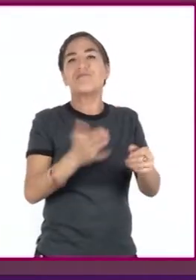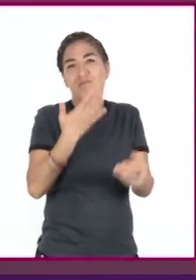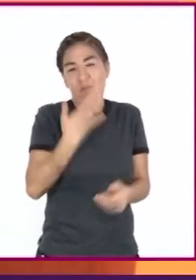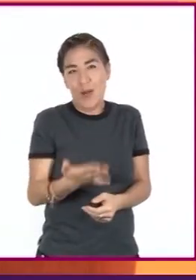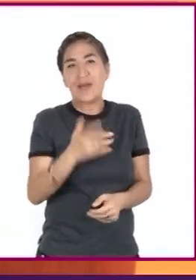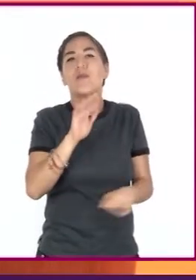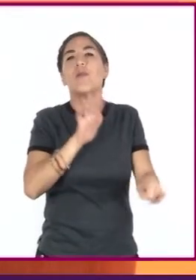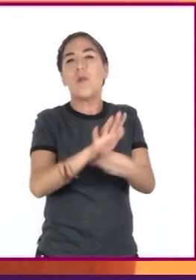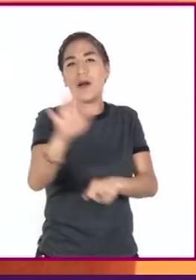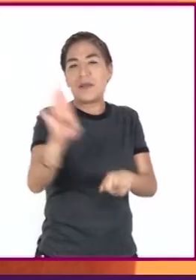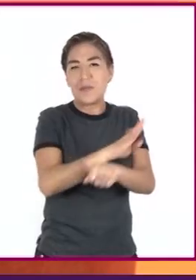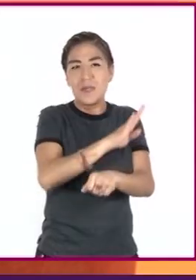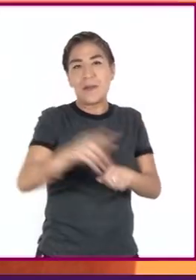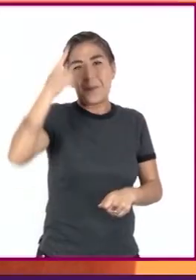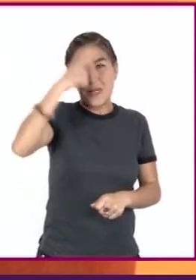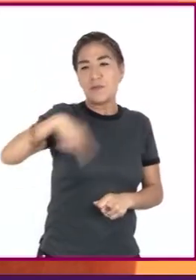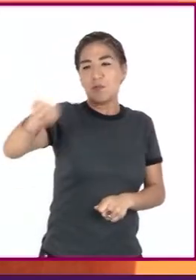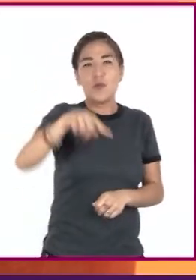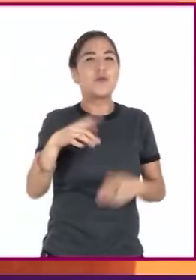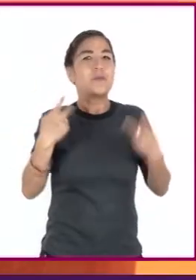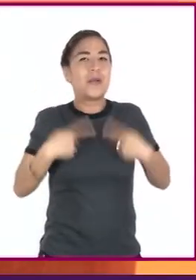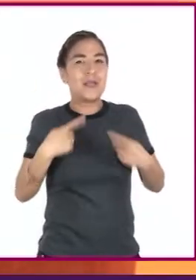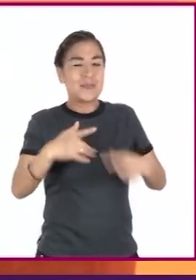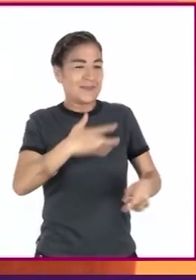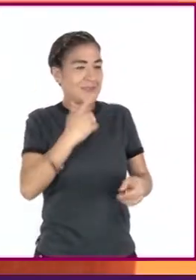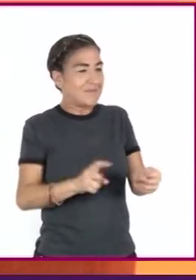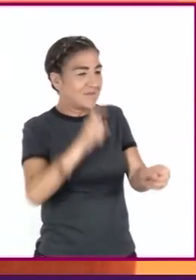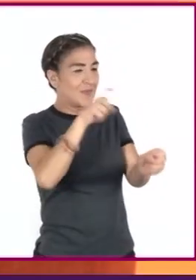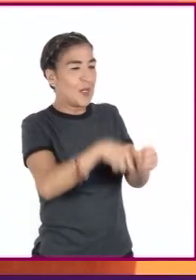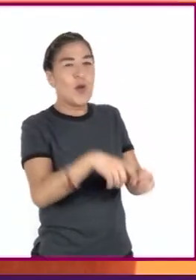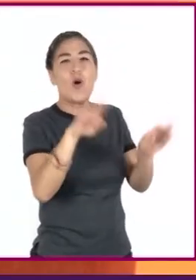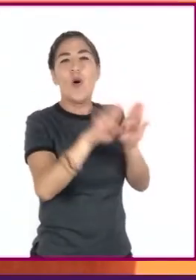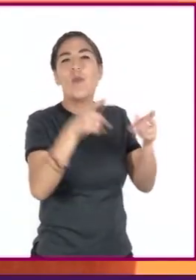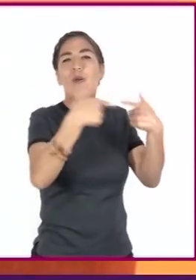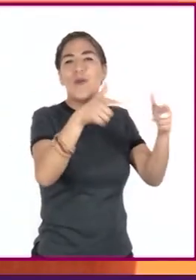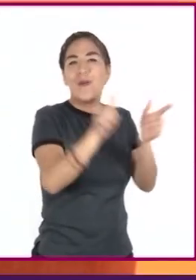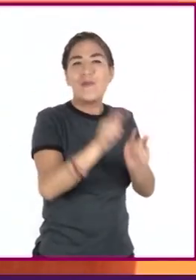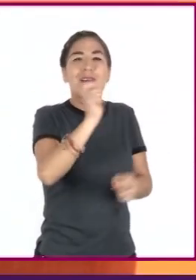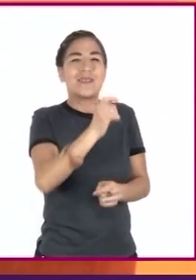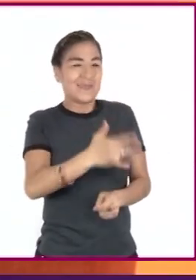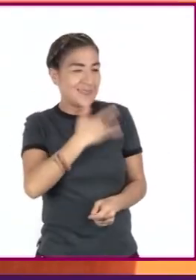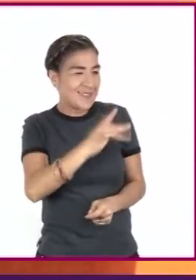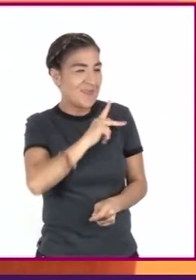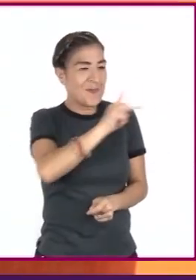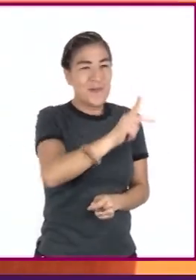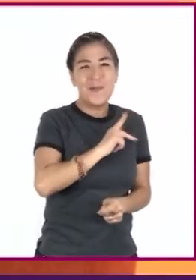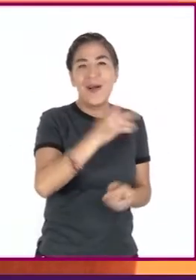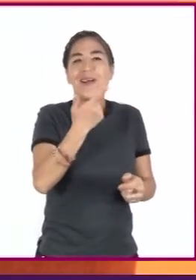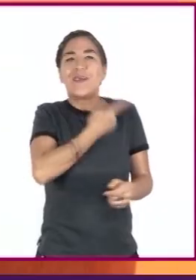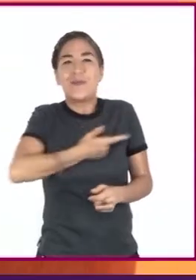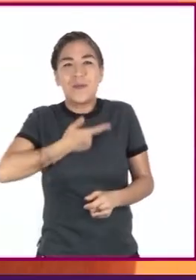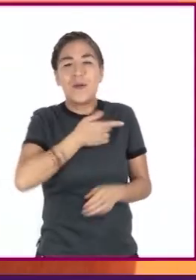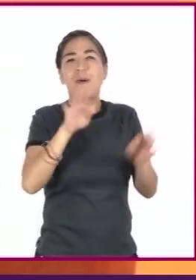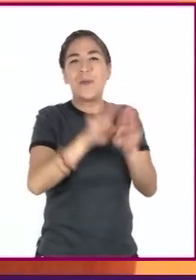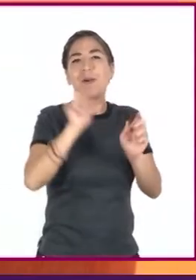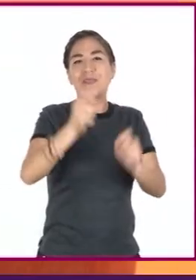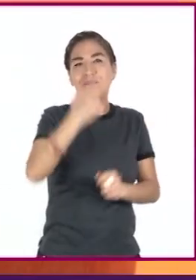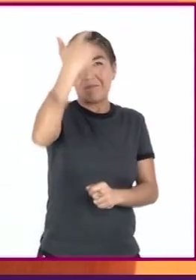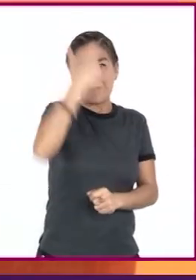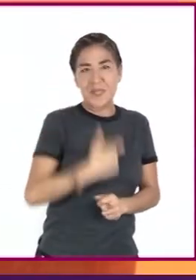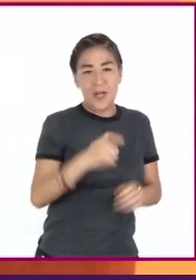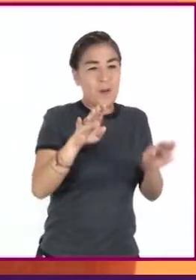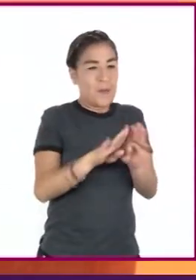que fortalecerá su sentido de pertenencia a un grupo, enriqueciendo sus raíces, dando identidad local